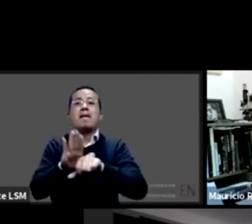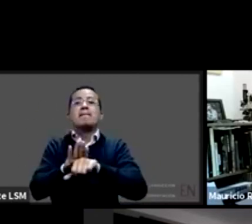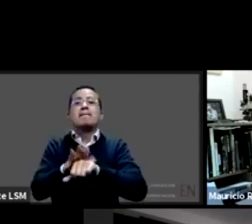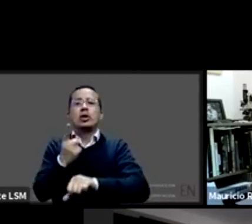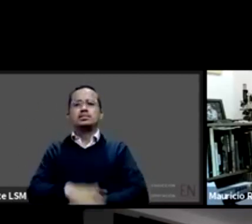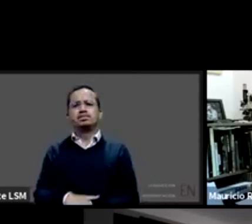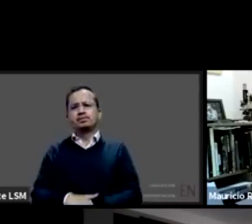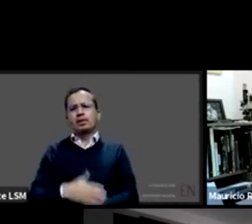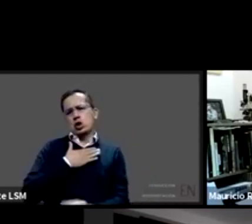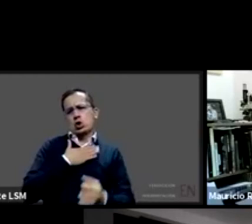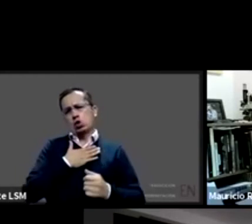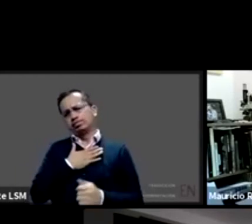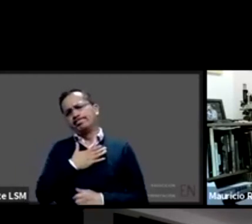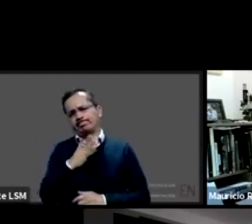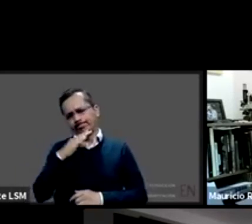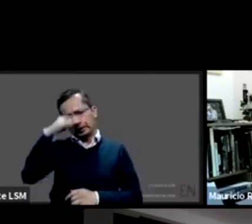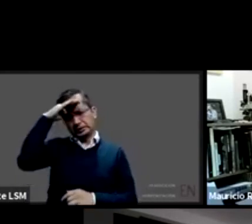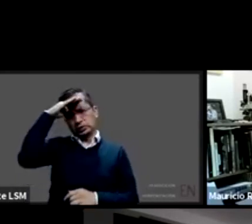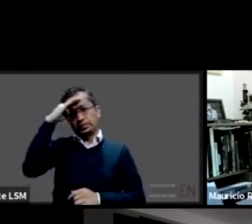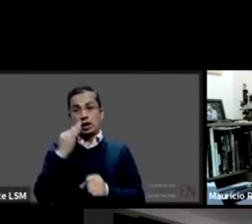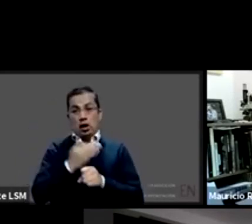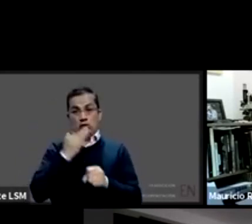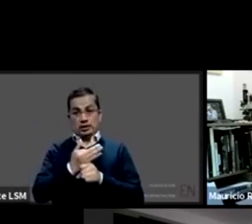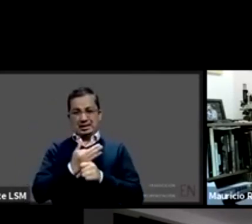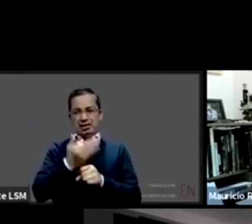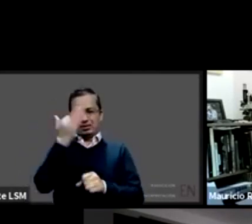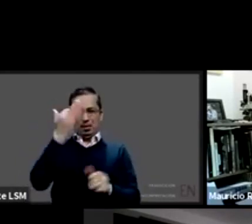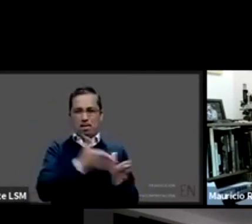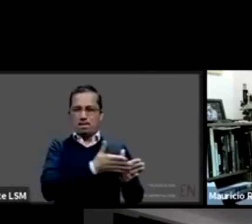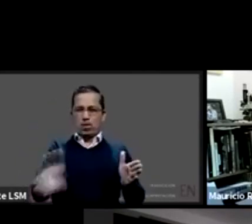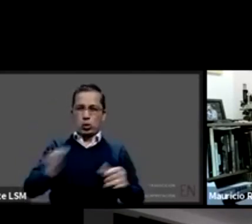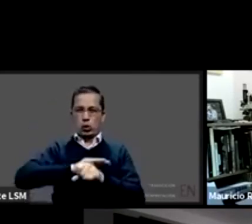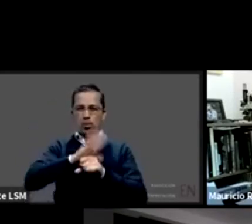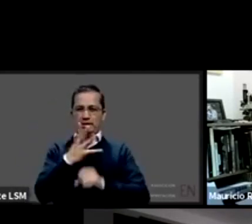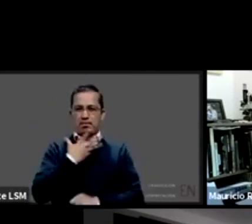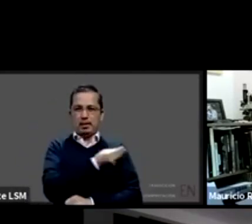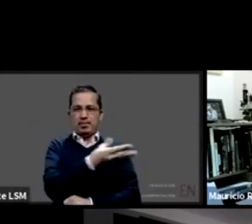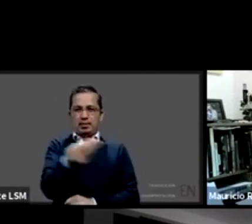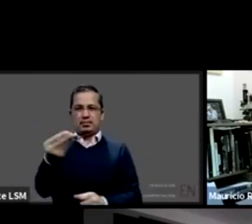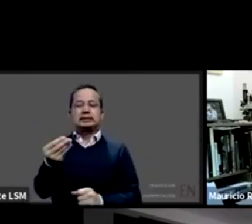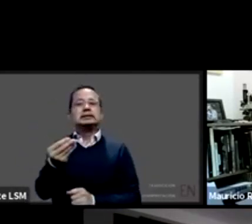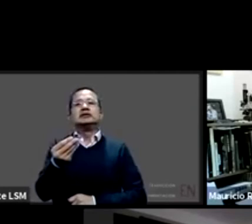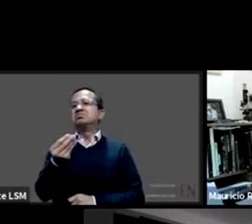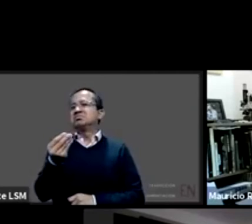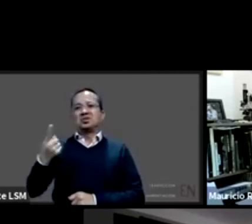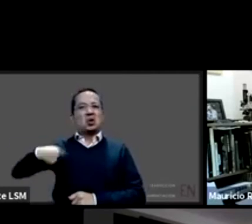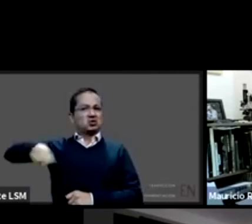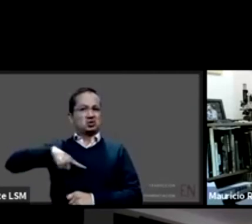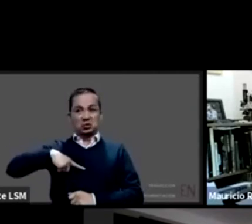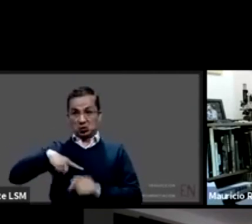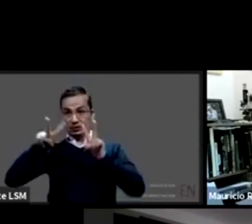áreas de oportunidad y debilidades de nuestro sistema nacional de salud en conjunto completo personal